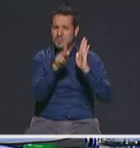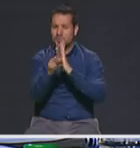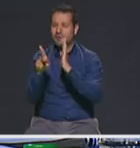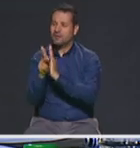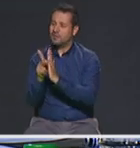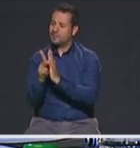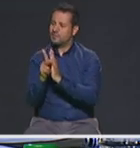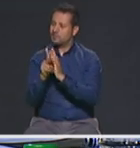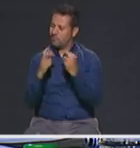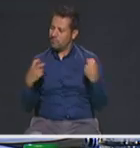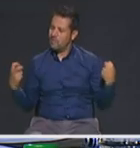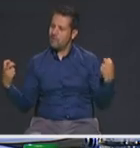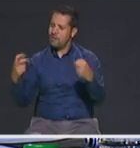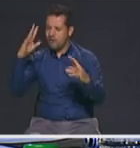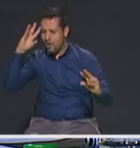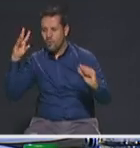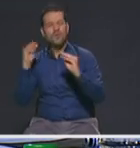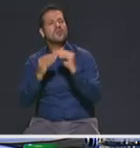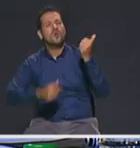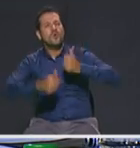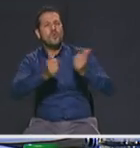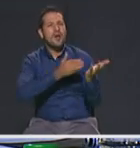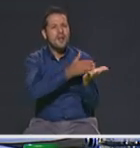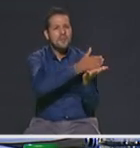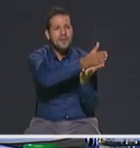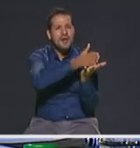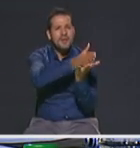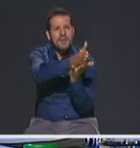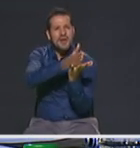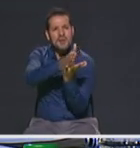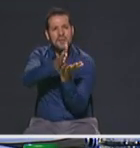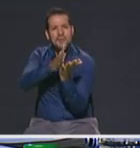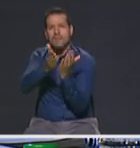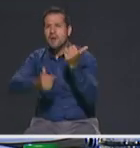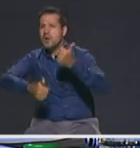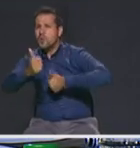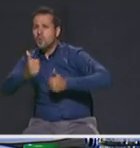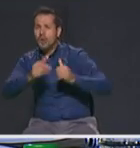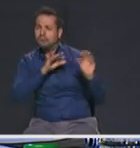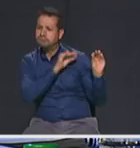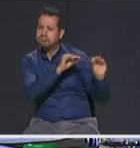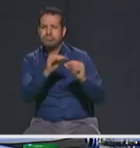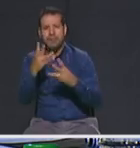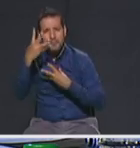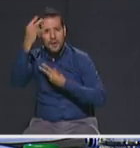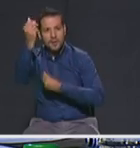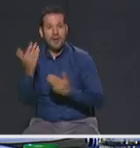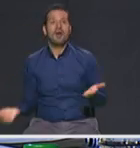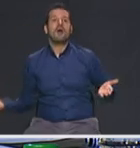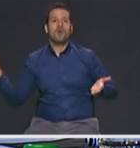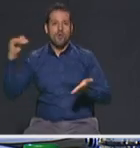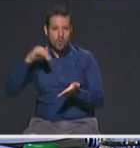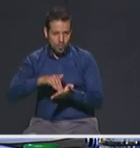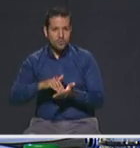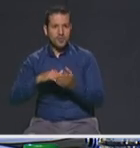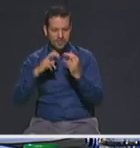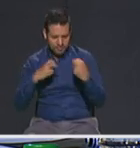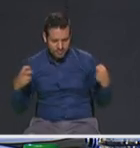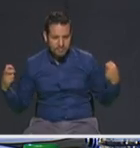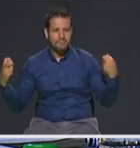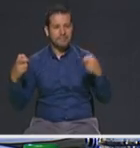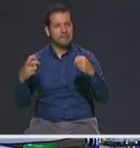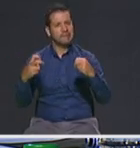ponernos de acuerdo en cuál era la ruta cuáles eran los valores creo que hay que volver a hacerlo resignificarlos